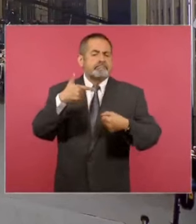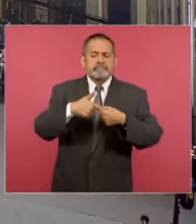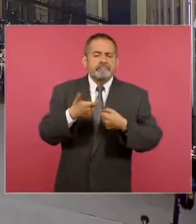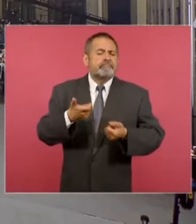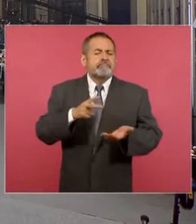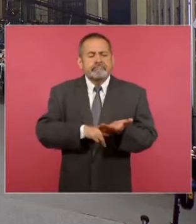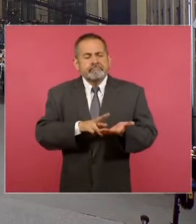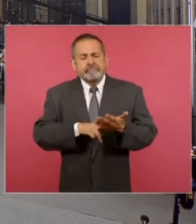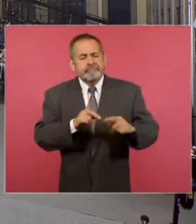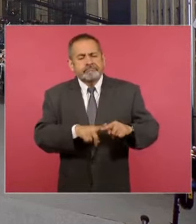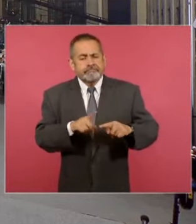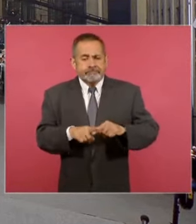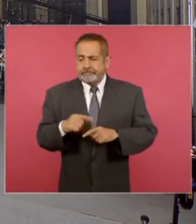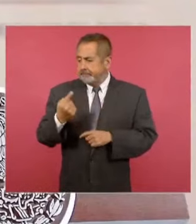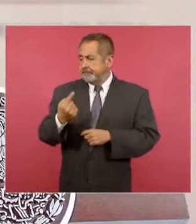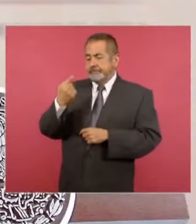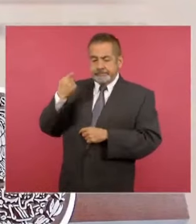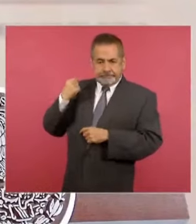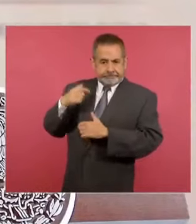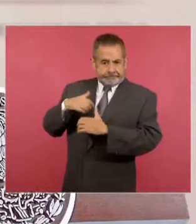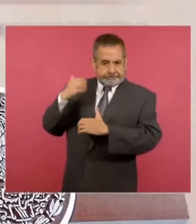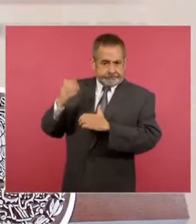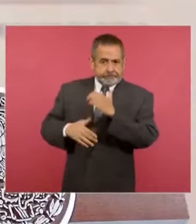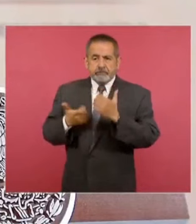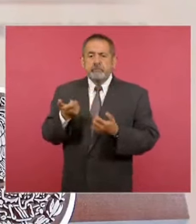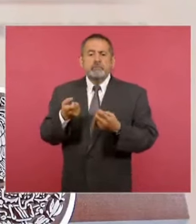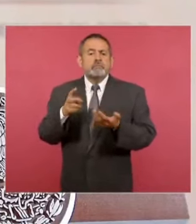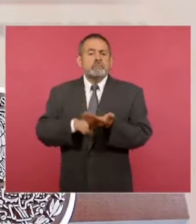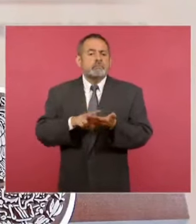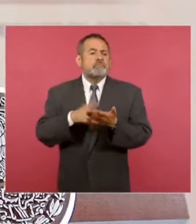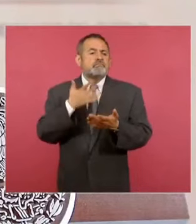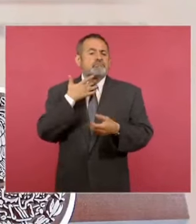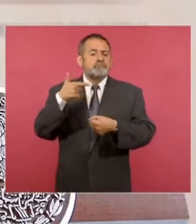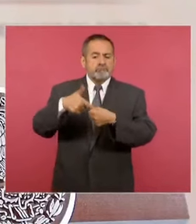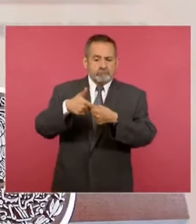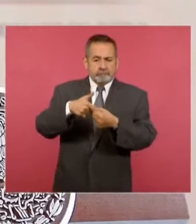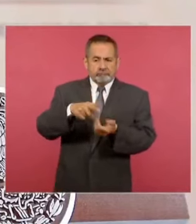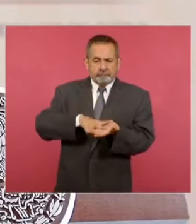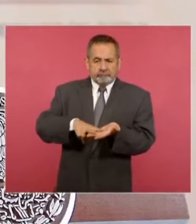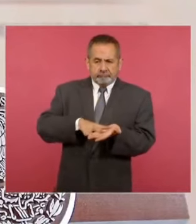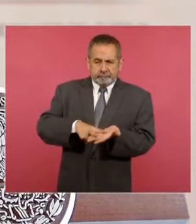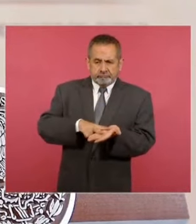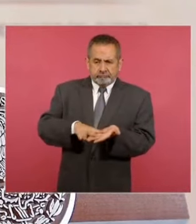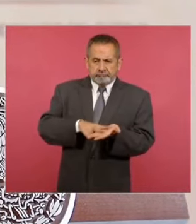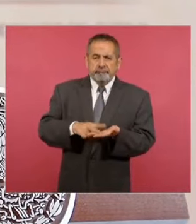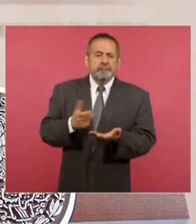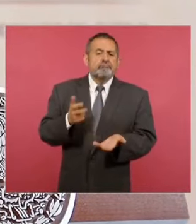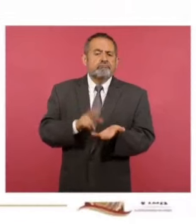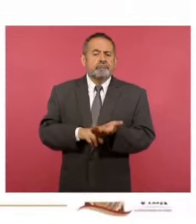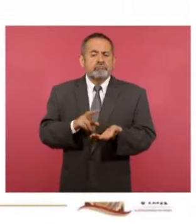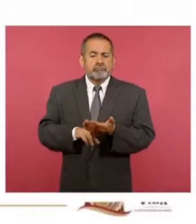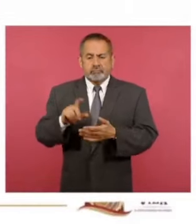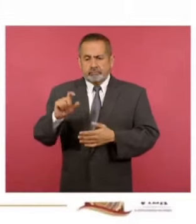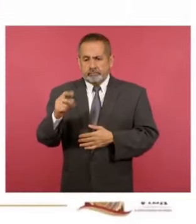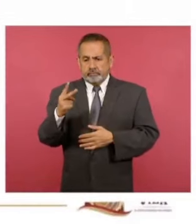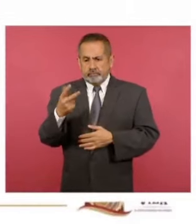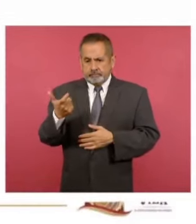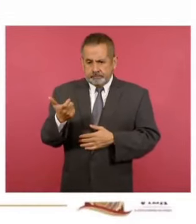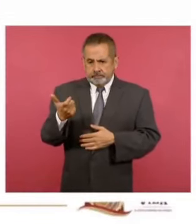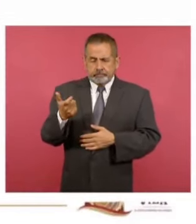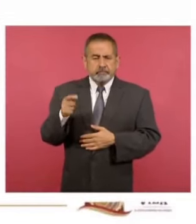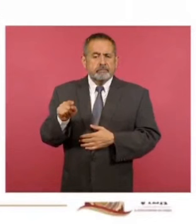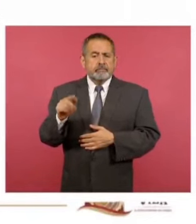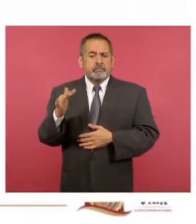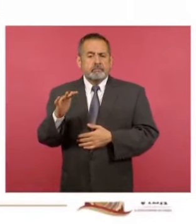La semana que concluyó el promedio del litro de gasolina regular tuvo un precio de 22 pesos con